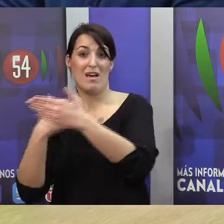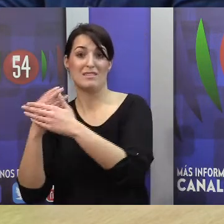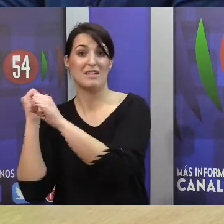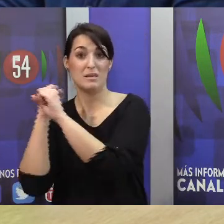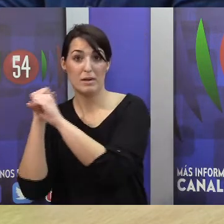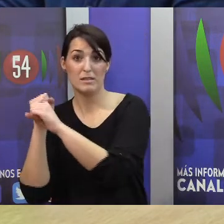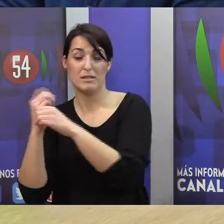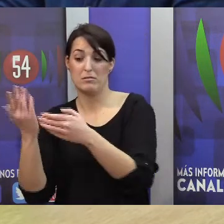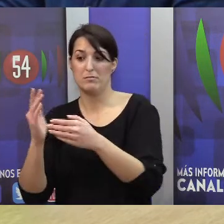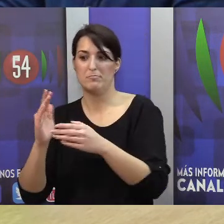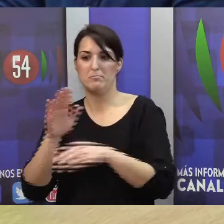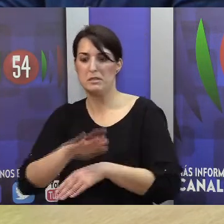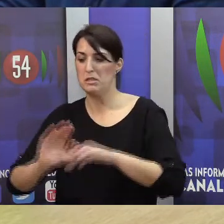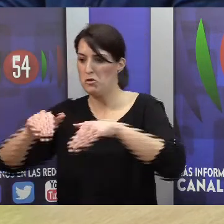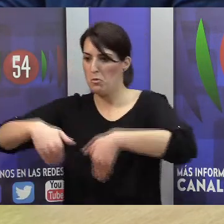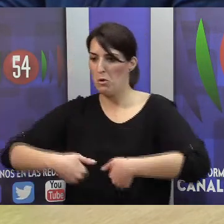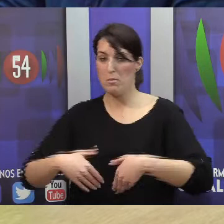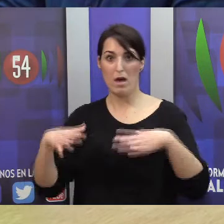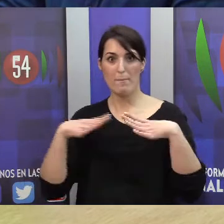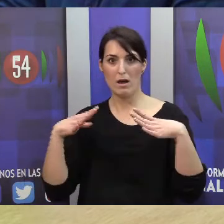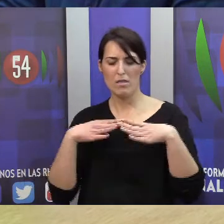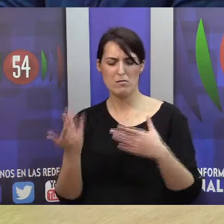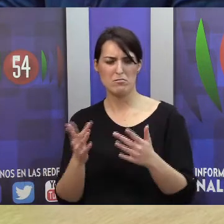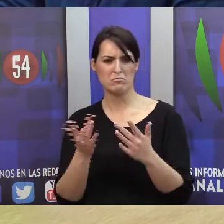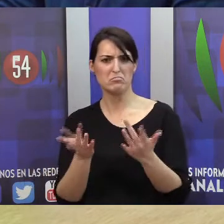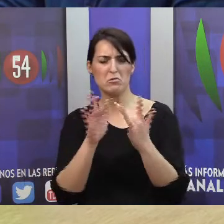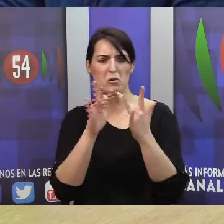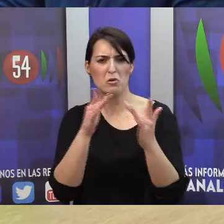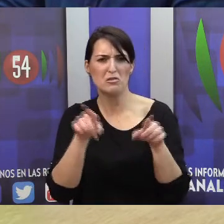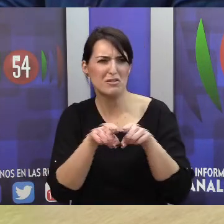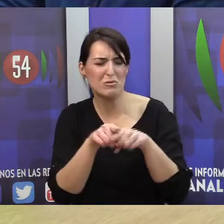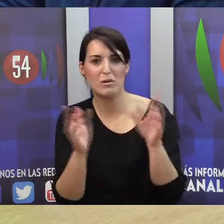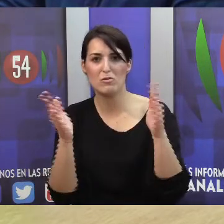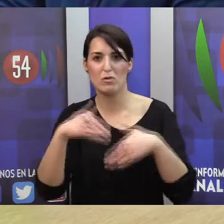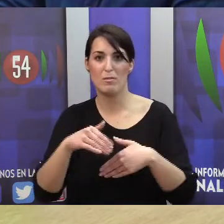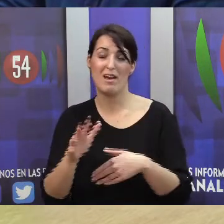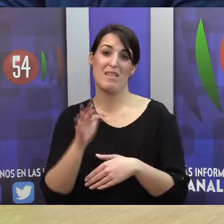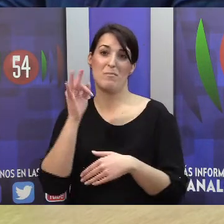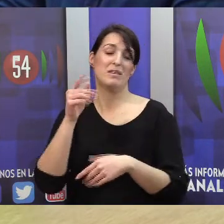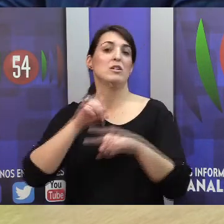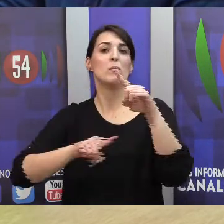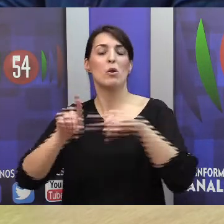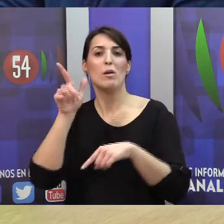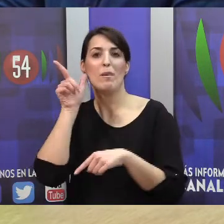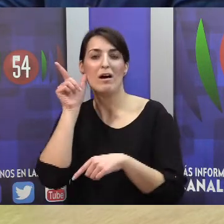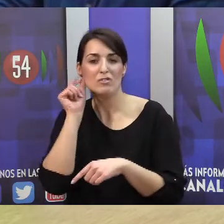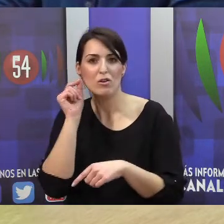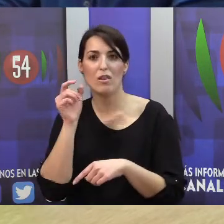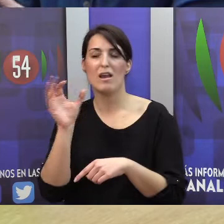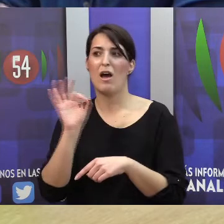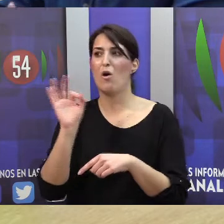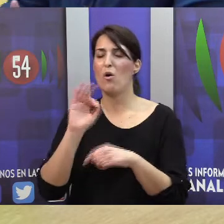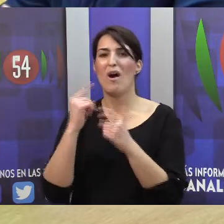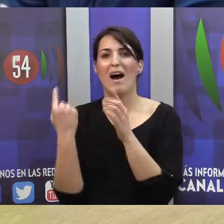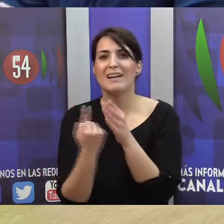cuando volvían, ni conocían a sus hermanos, ni tenían relación, aparte del problema en sí, que es la sordera, que es el aislamiento comunicativo, la relación y demás,